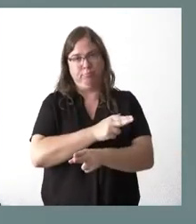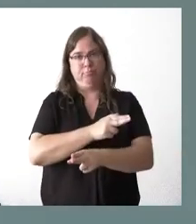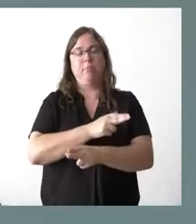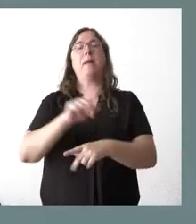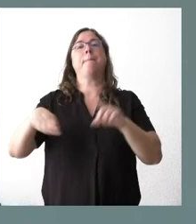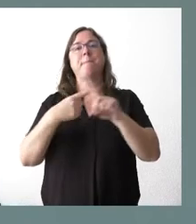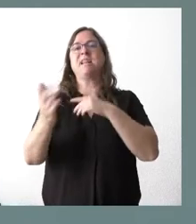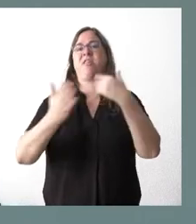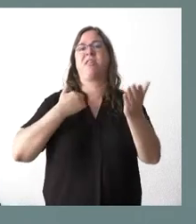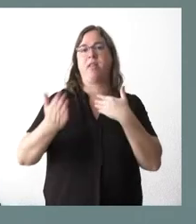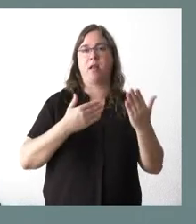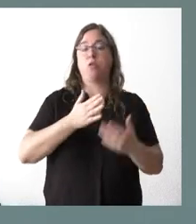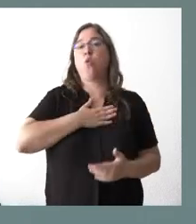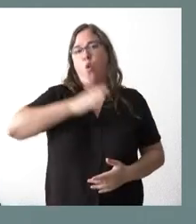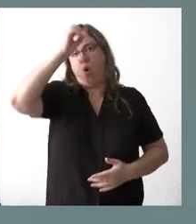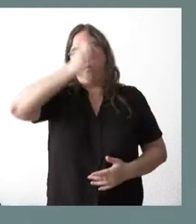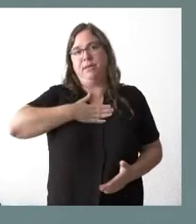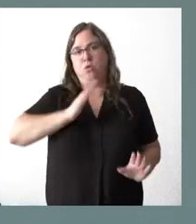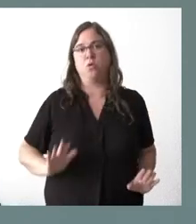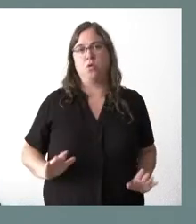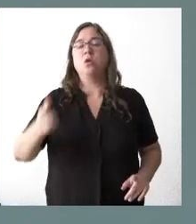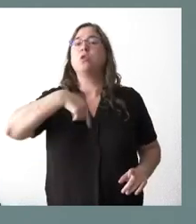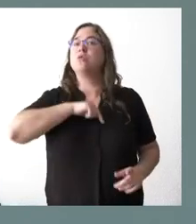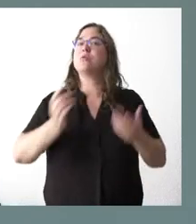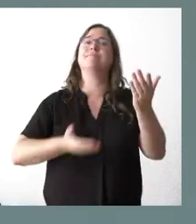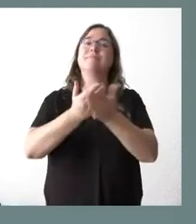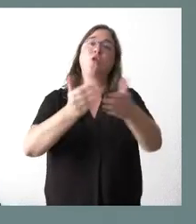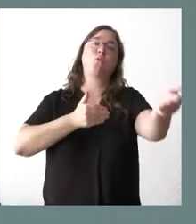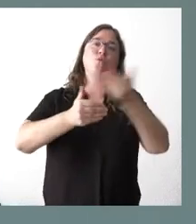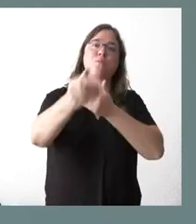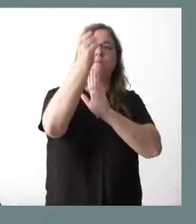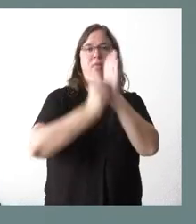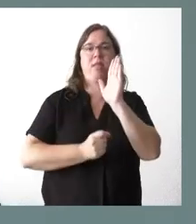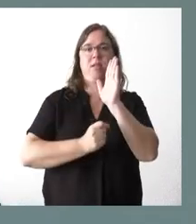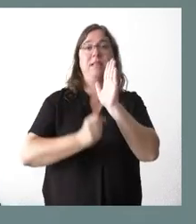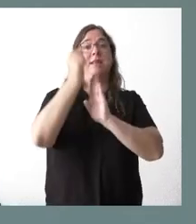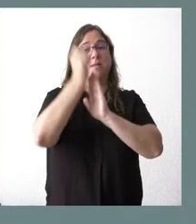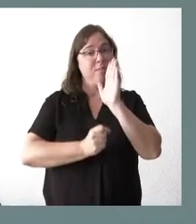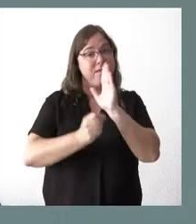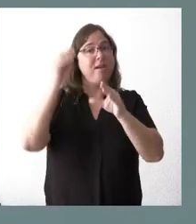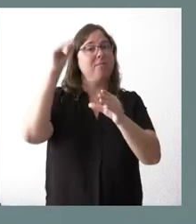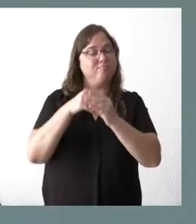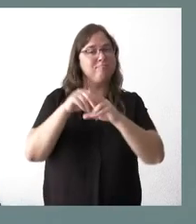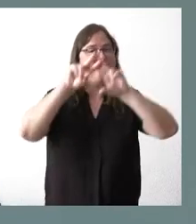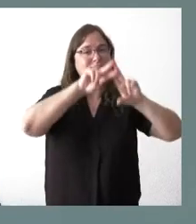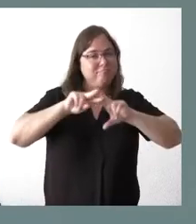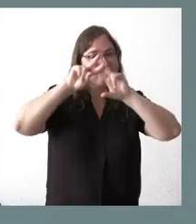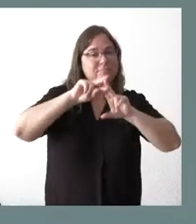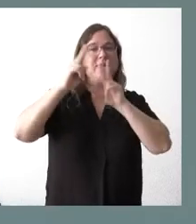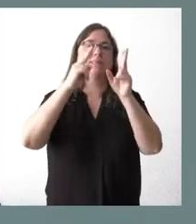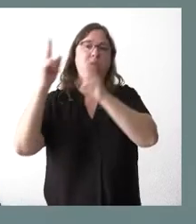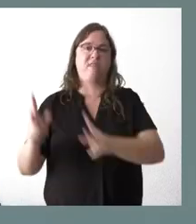por tanto, esta es nuestra posición. Nosotros lo presentamos de cara a las próximas medidas que puedan llegarse a contemplar y analizar en una segunda fase.